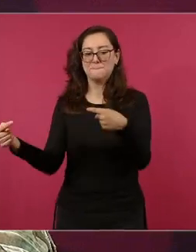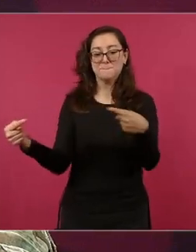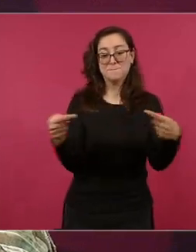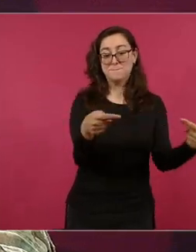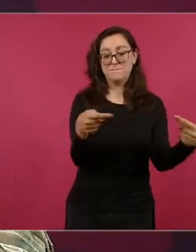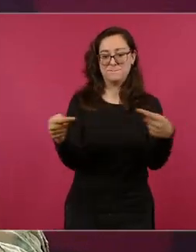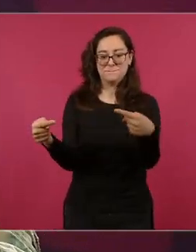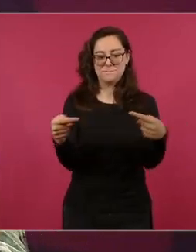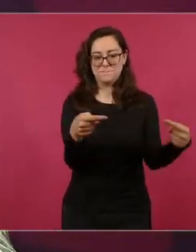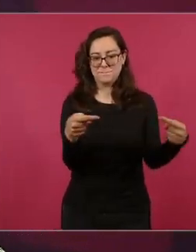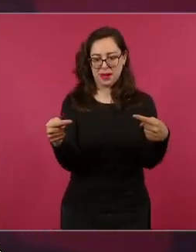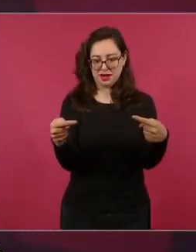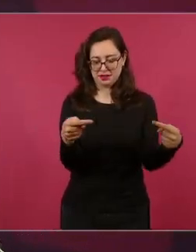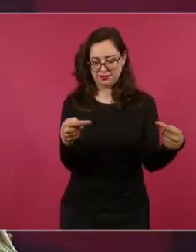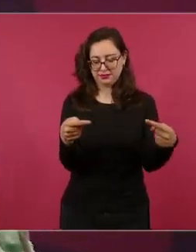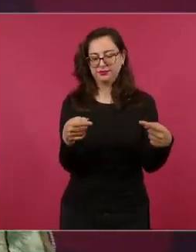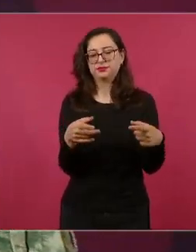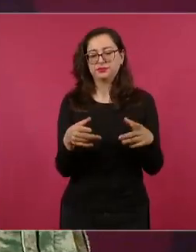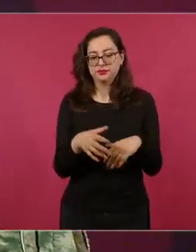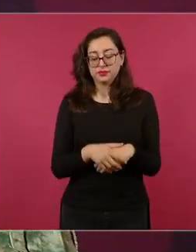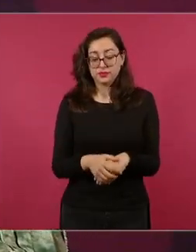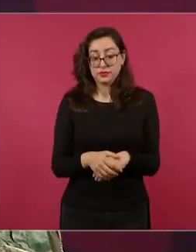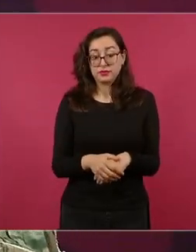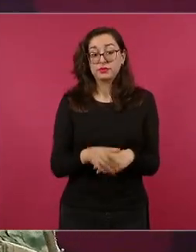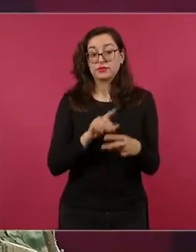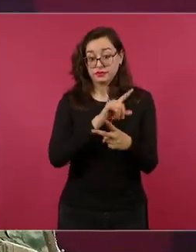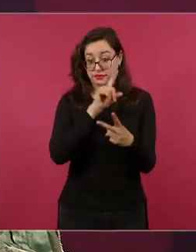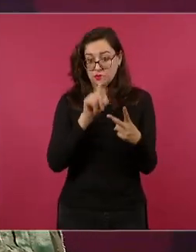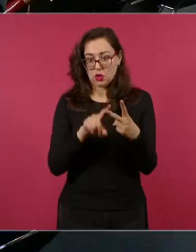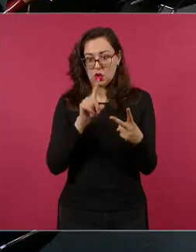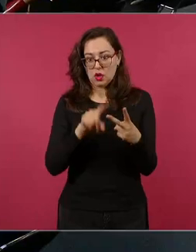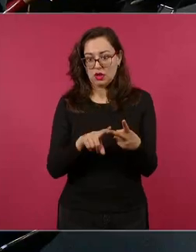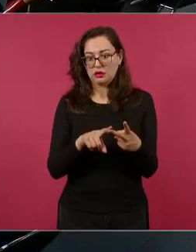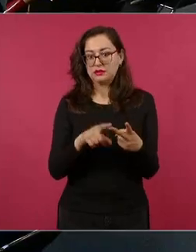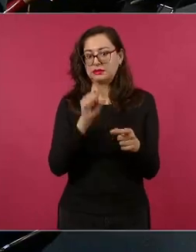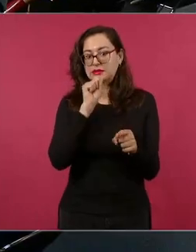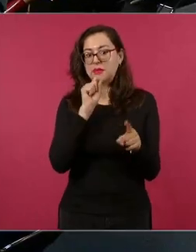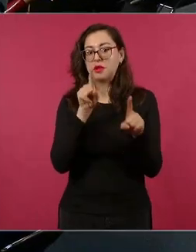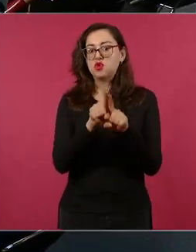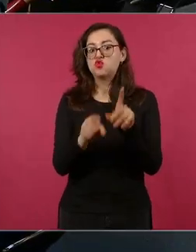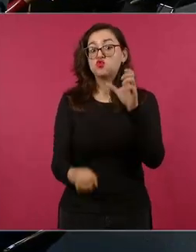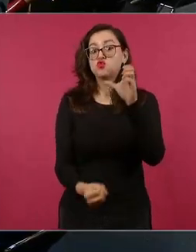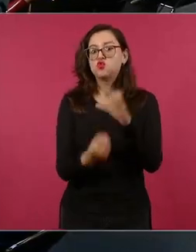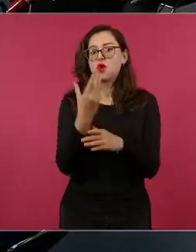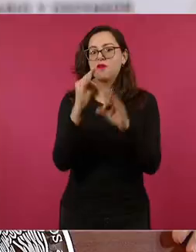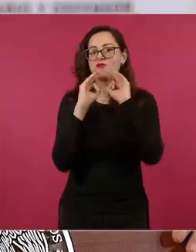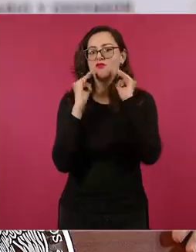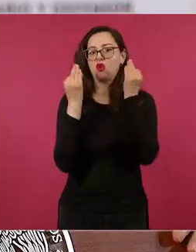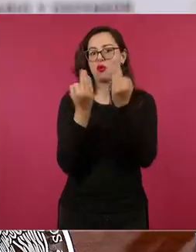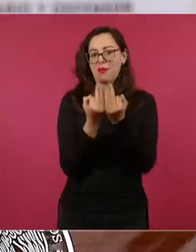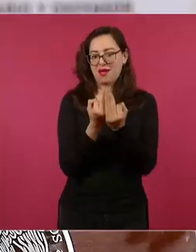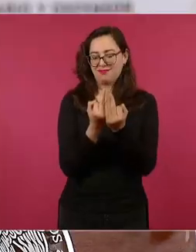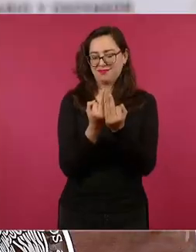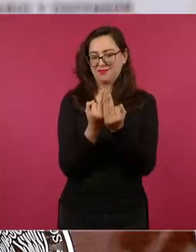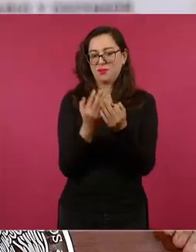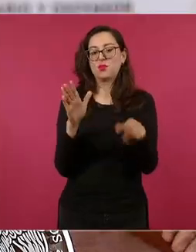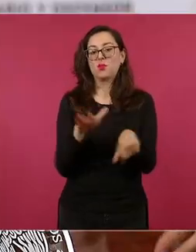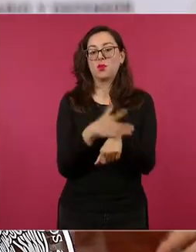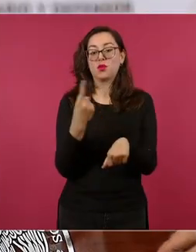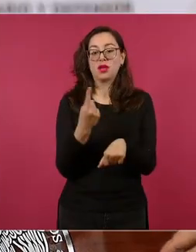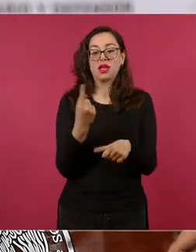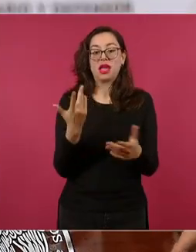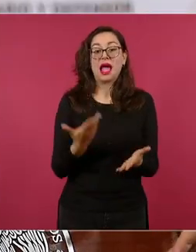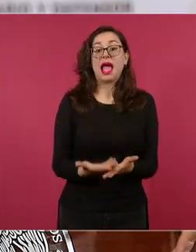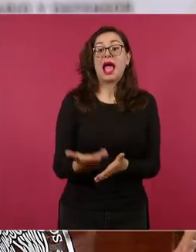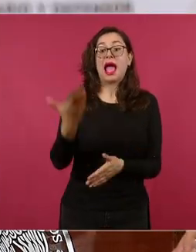han cambiado su modus operandi es decir si antes asesinaban con muchas